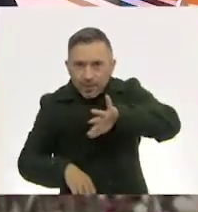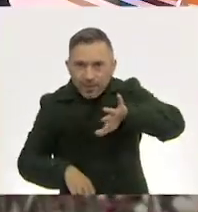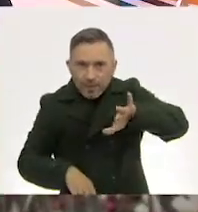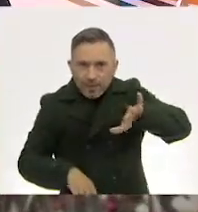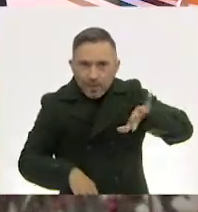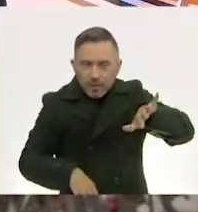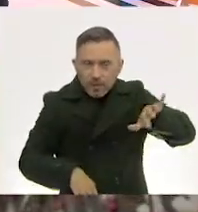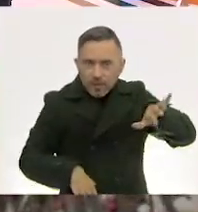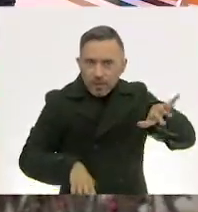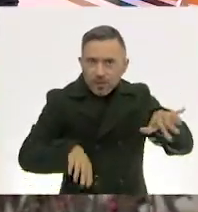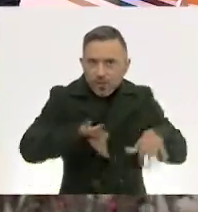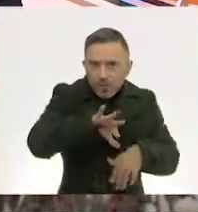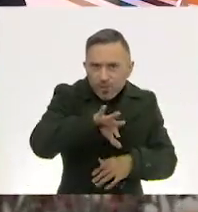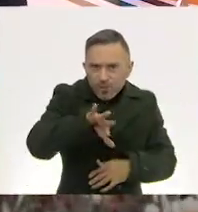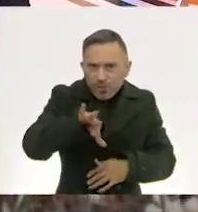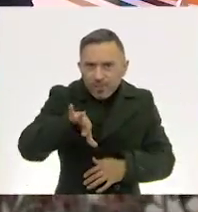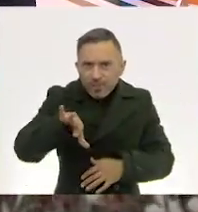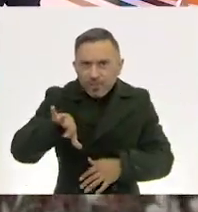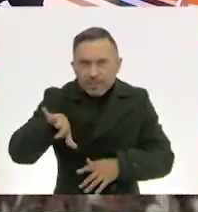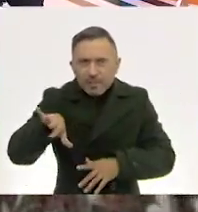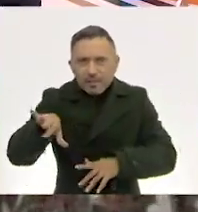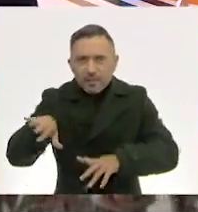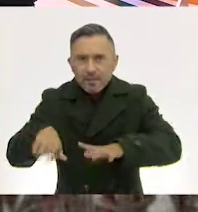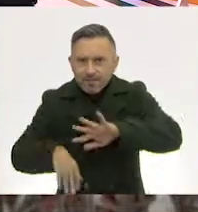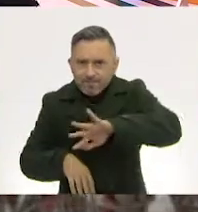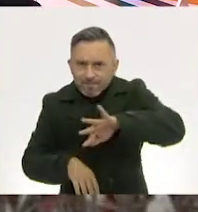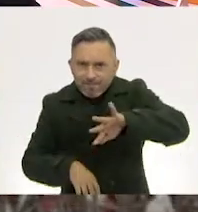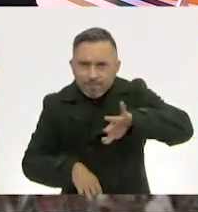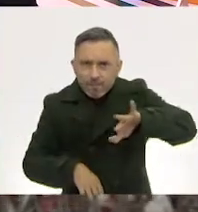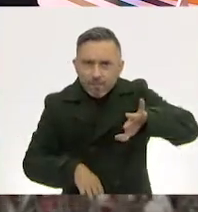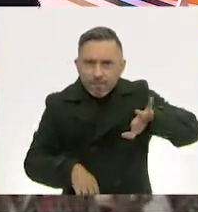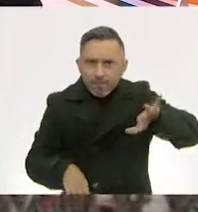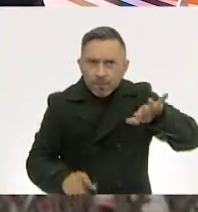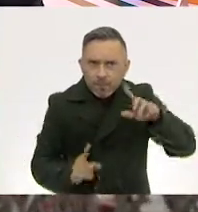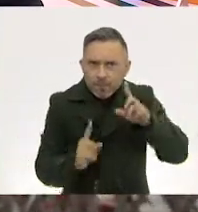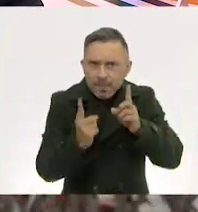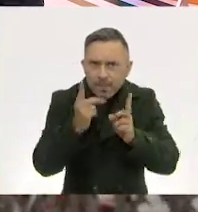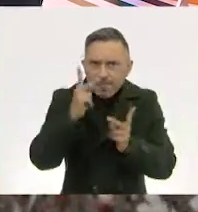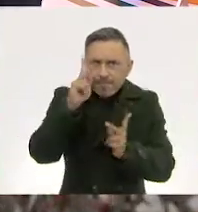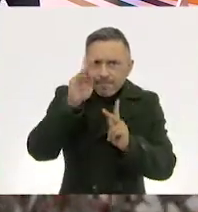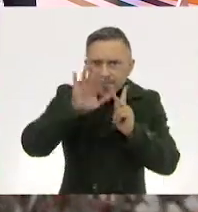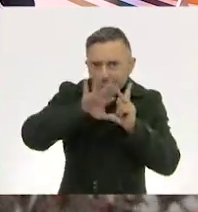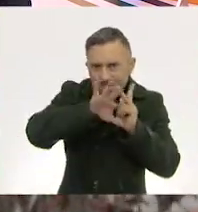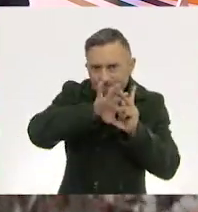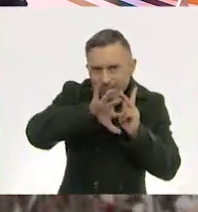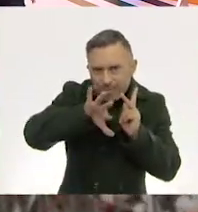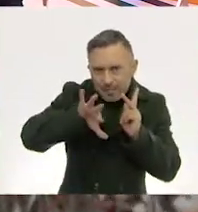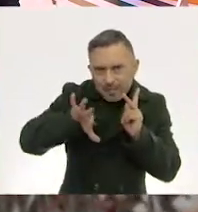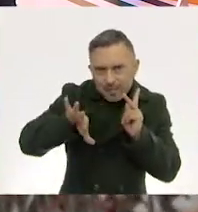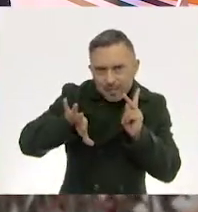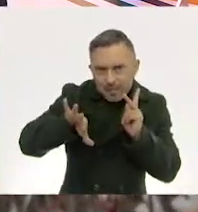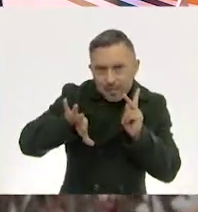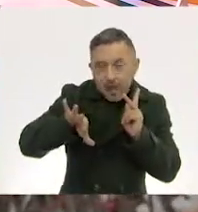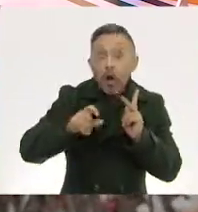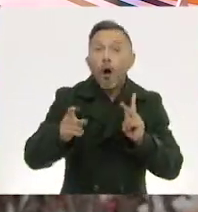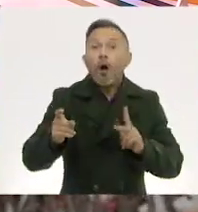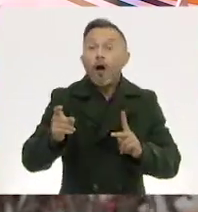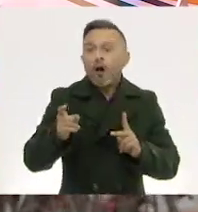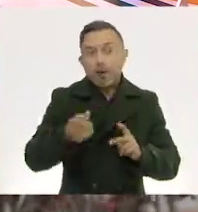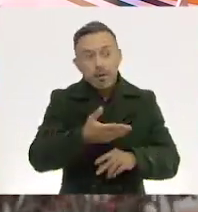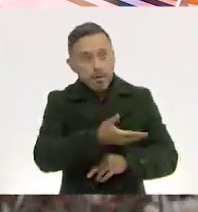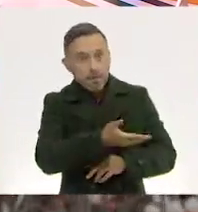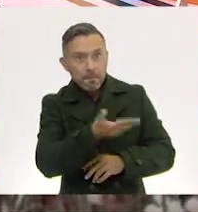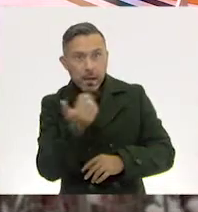suá. Sui. suá. Vamos a cazar un